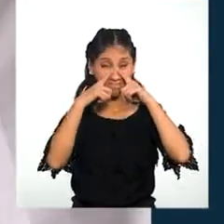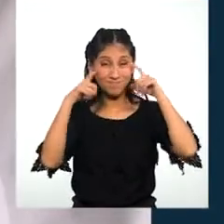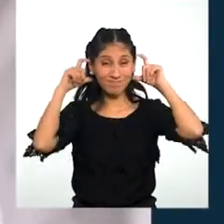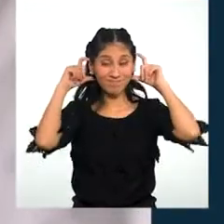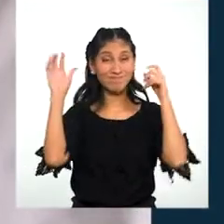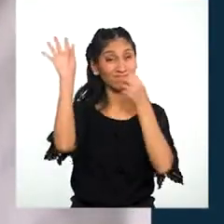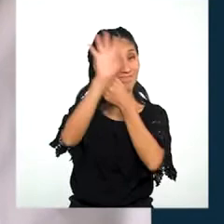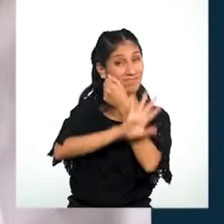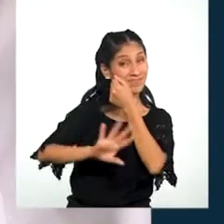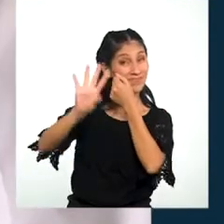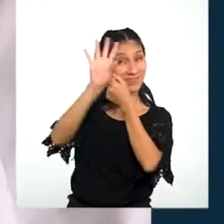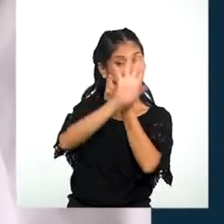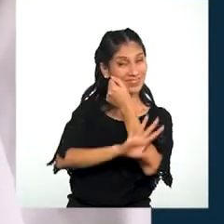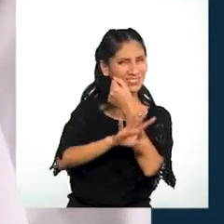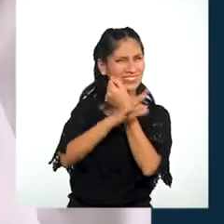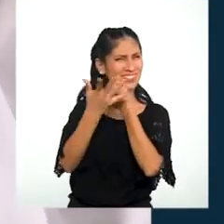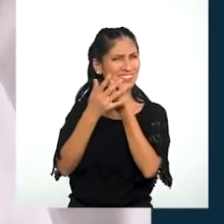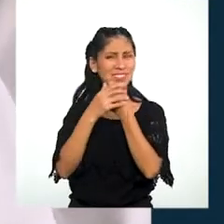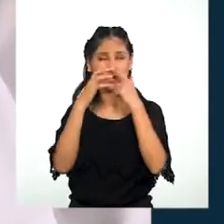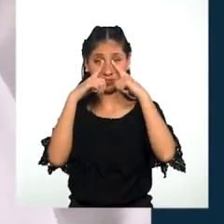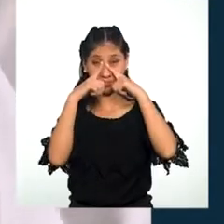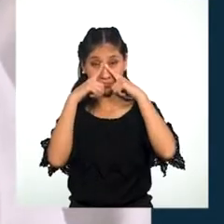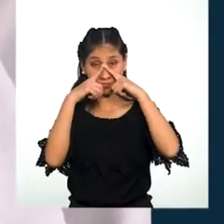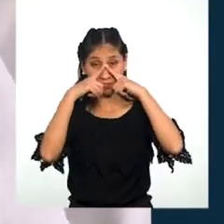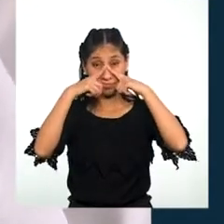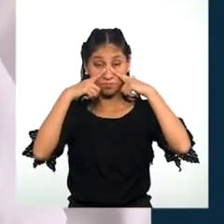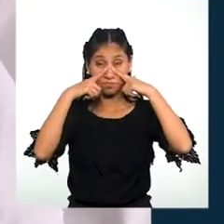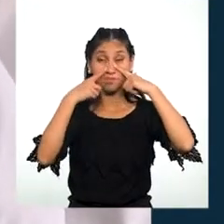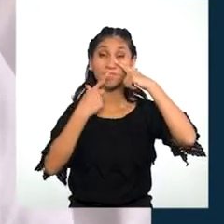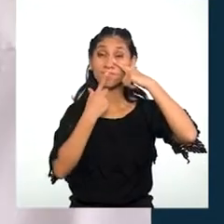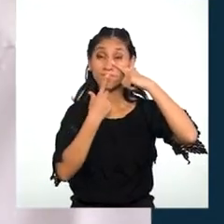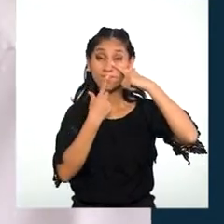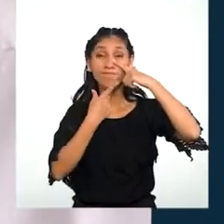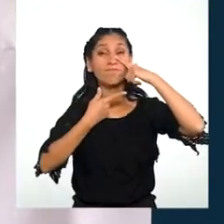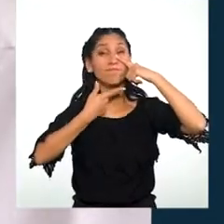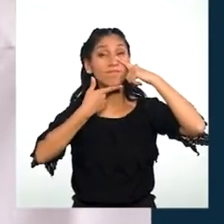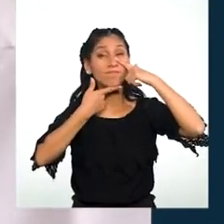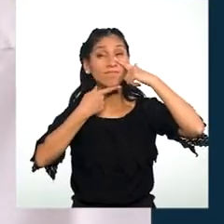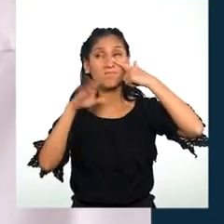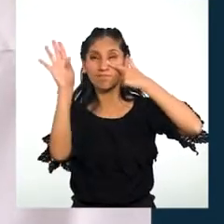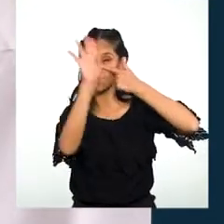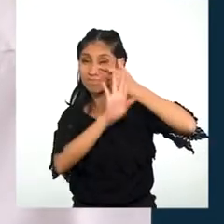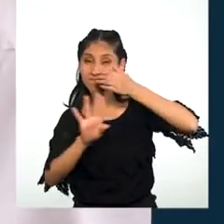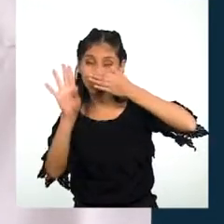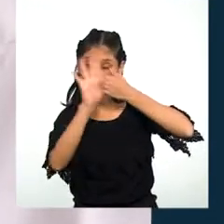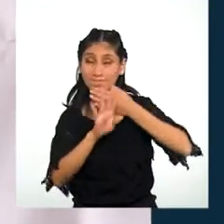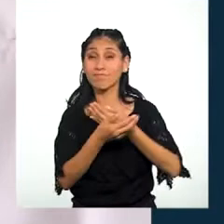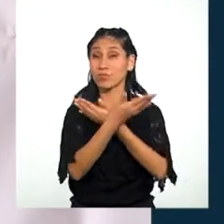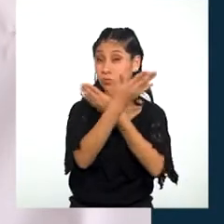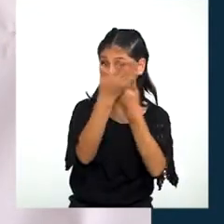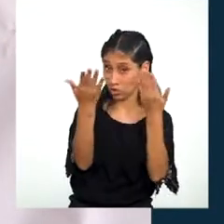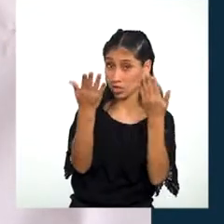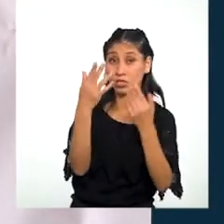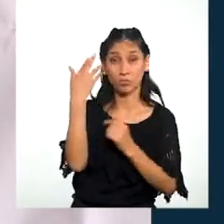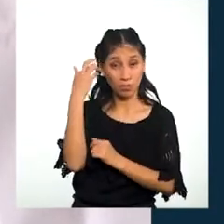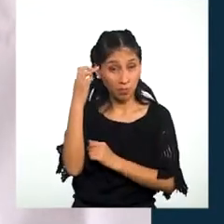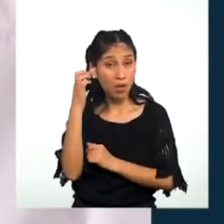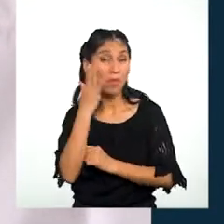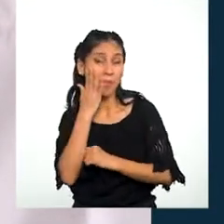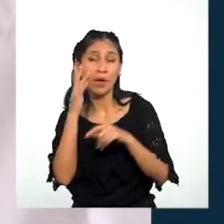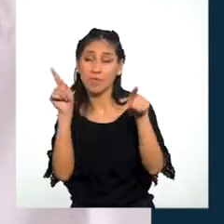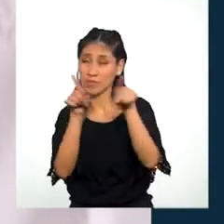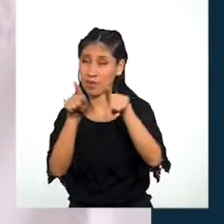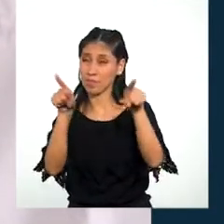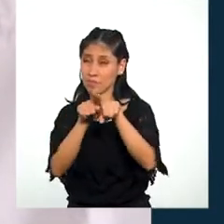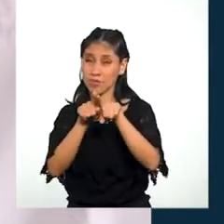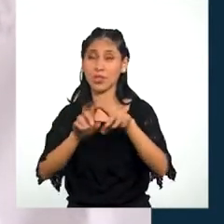Protegiéndose siempre Nariz Boca Y barbilla Papitos Ustedes también Deben de protegerse